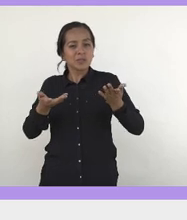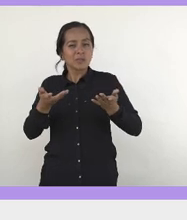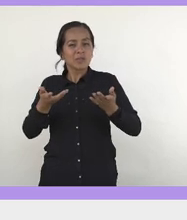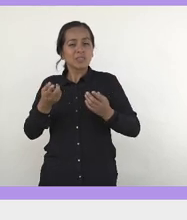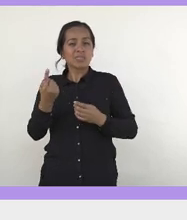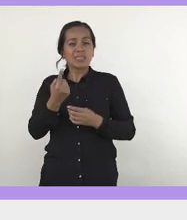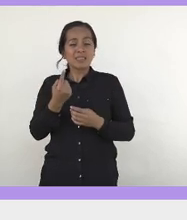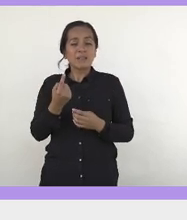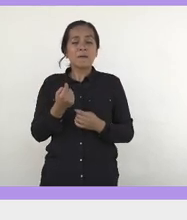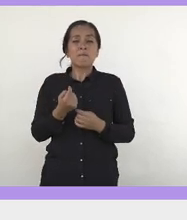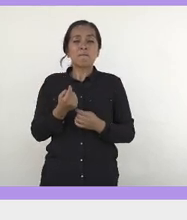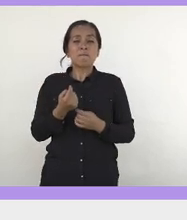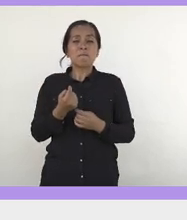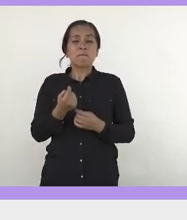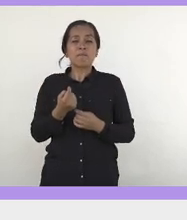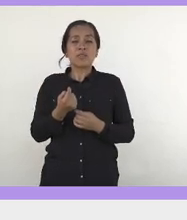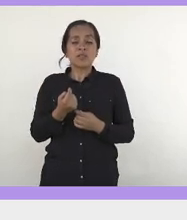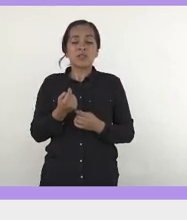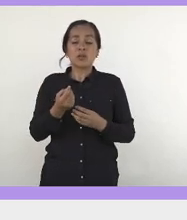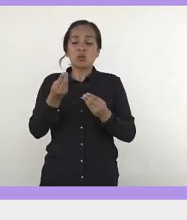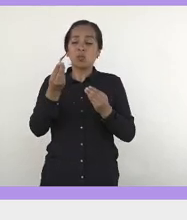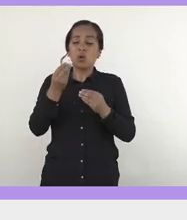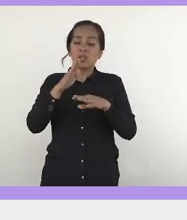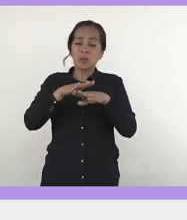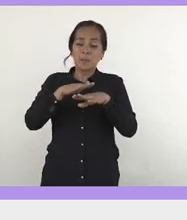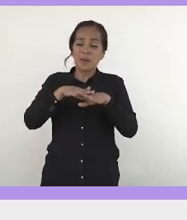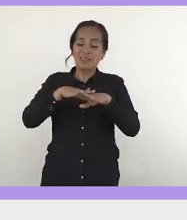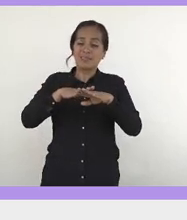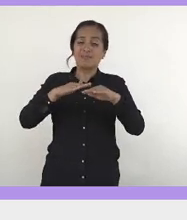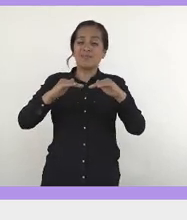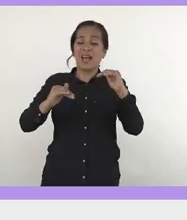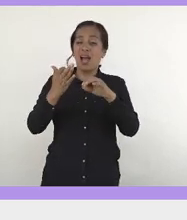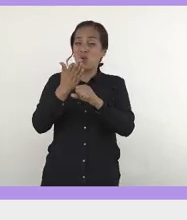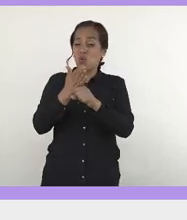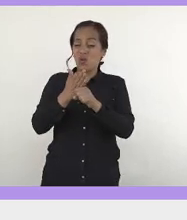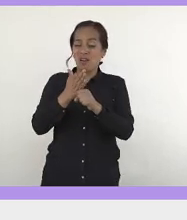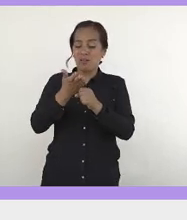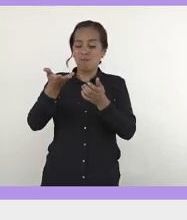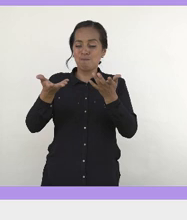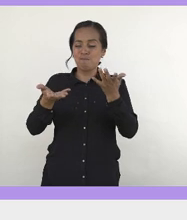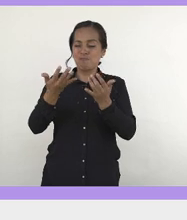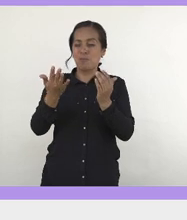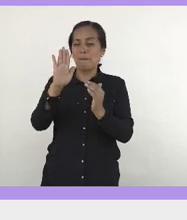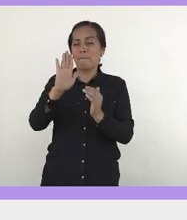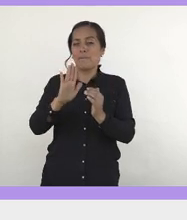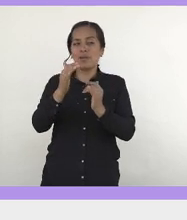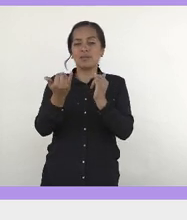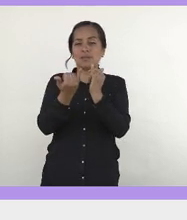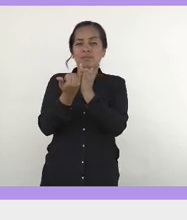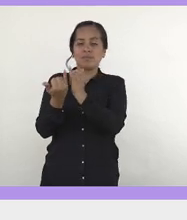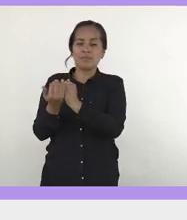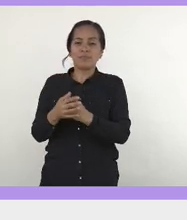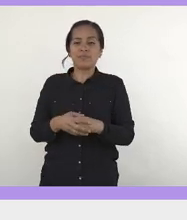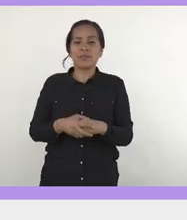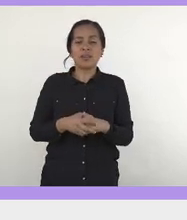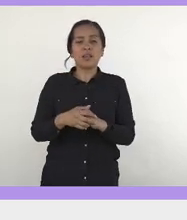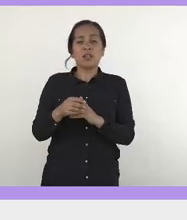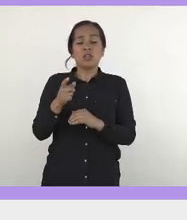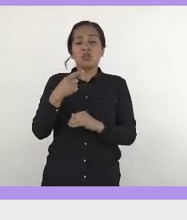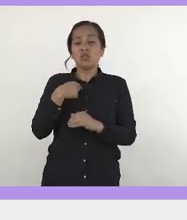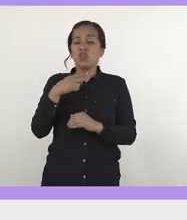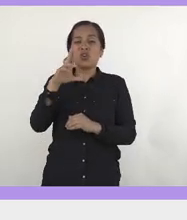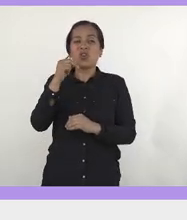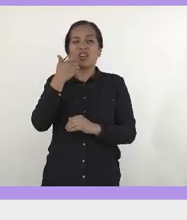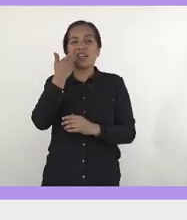que la balanza está mucho más nivelada. Y sin irme y en meterme, porque no es la idea causar